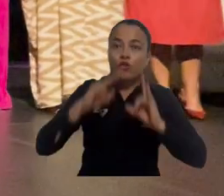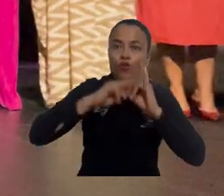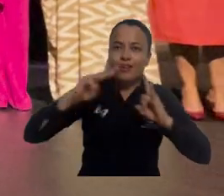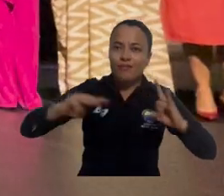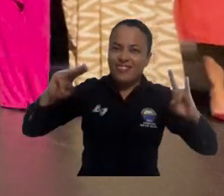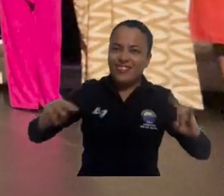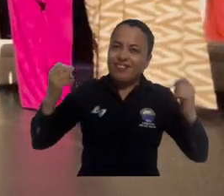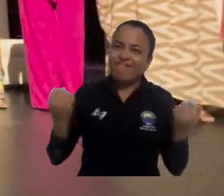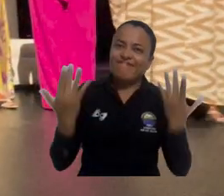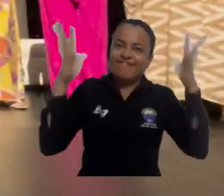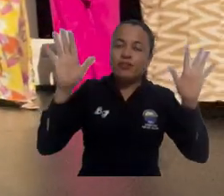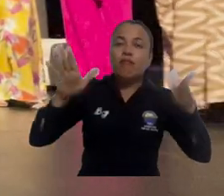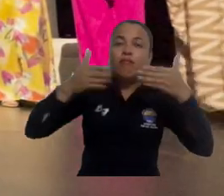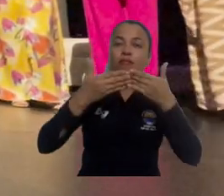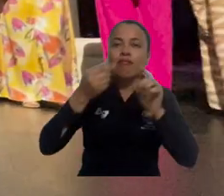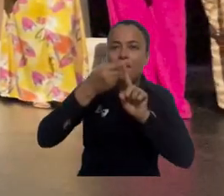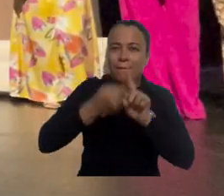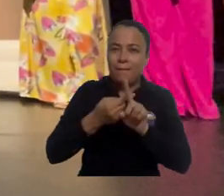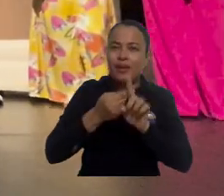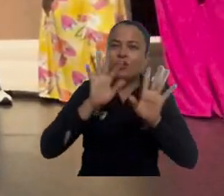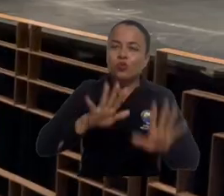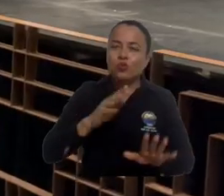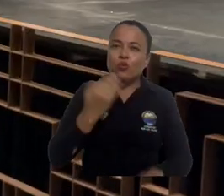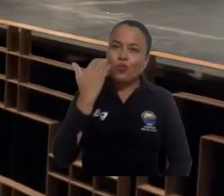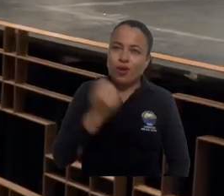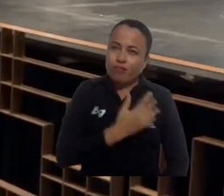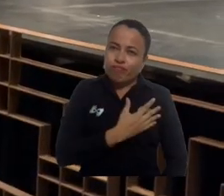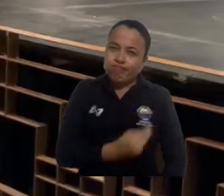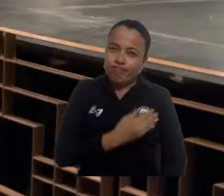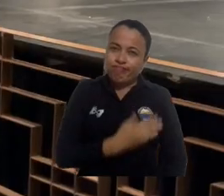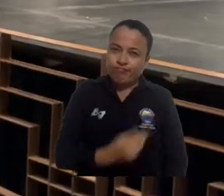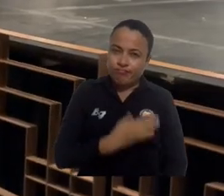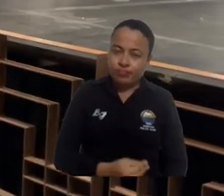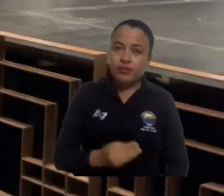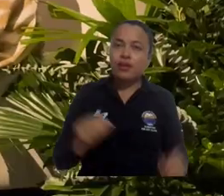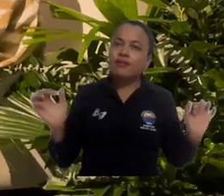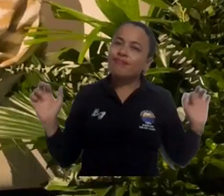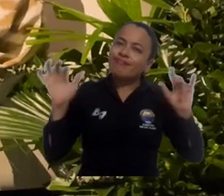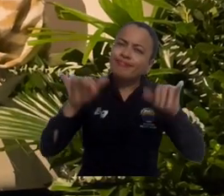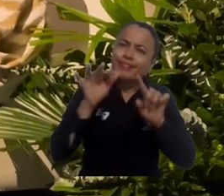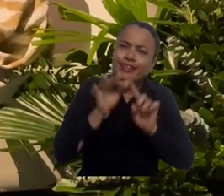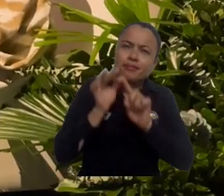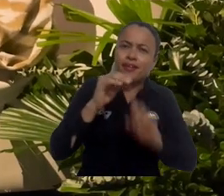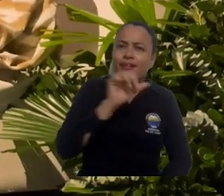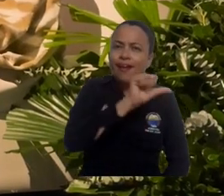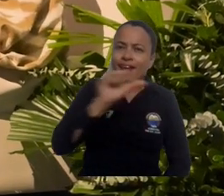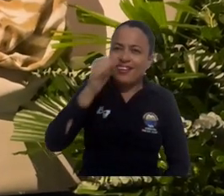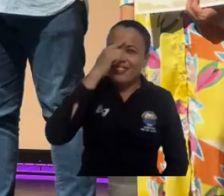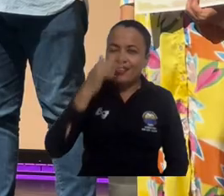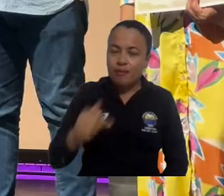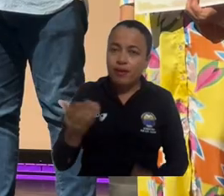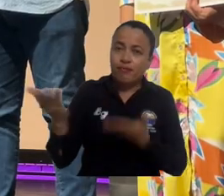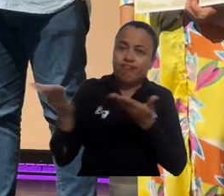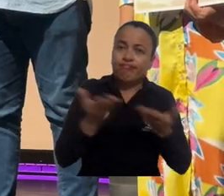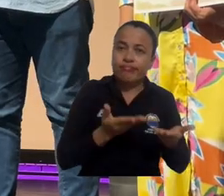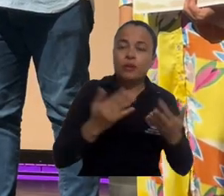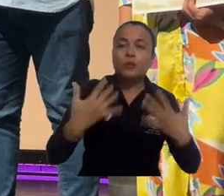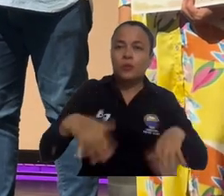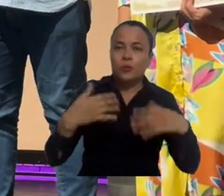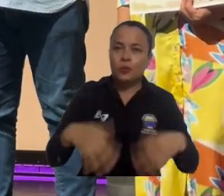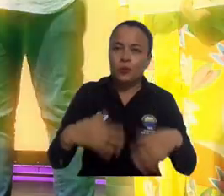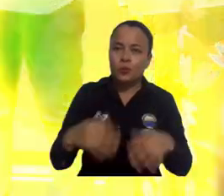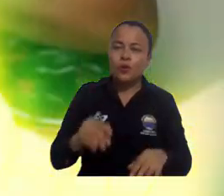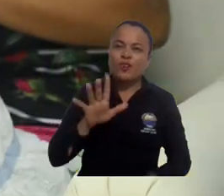En una velada donde las mujeres de Santa Marta fueron las protagonistas, la Universidad del Magdalena celebró el cierre del mes de la